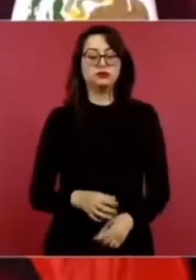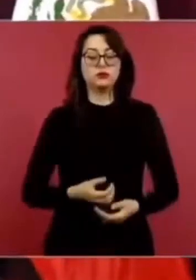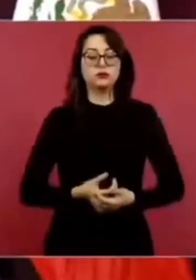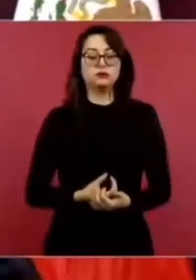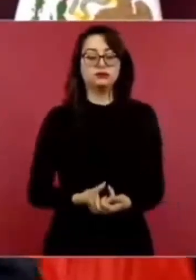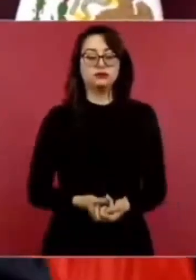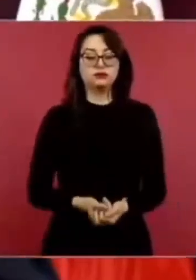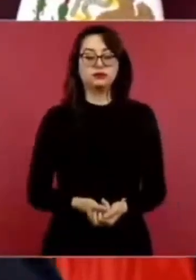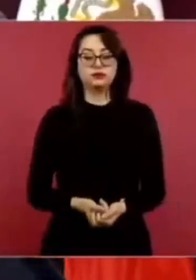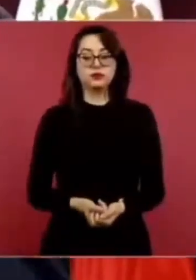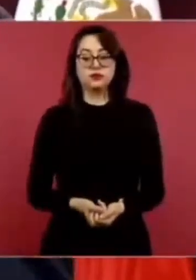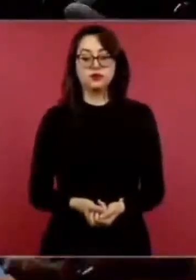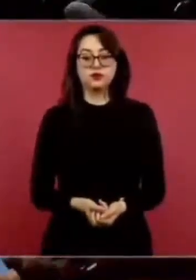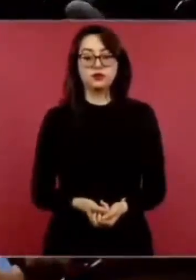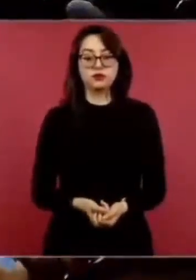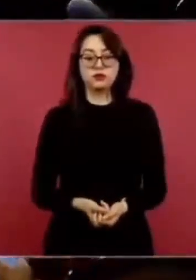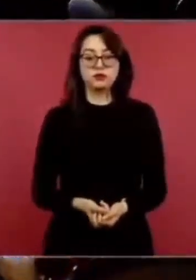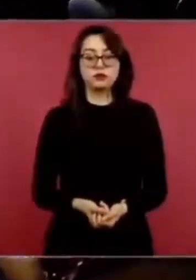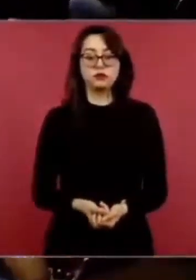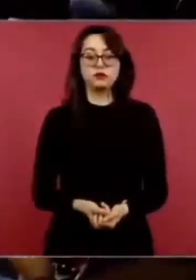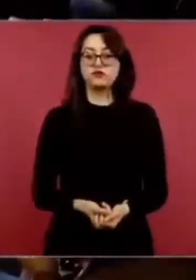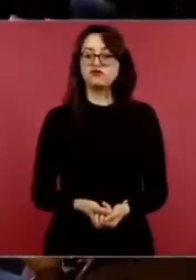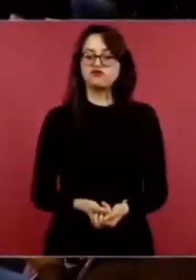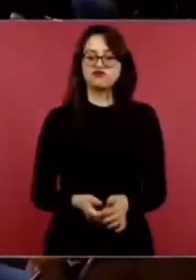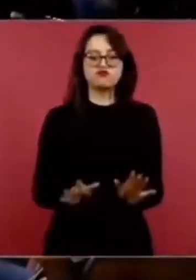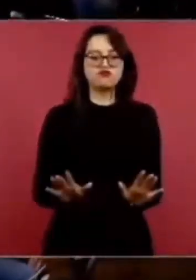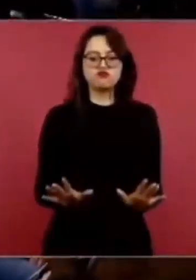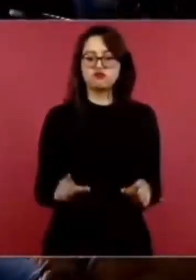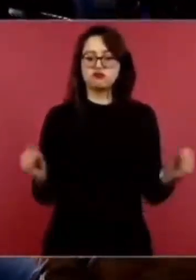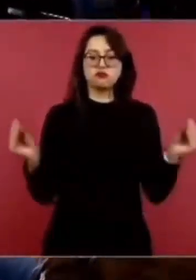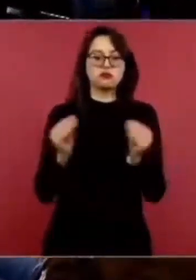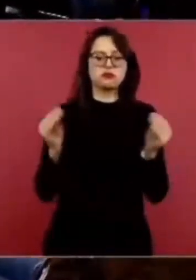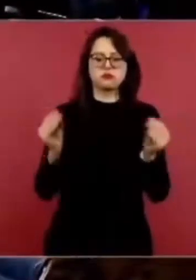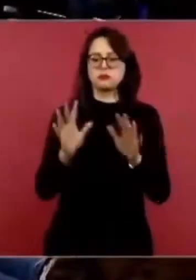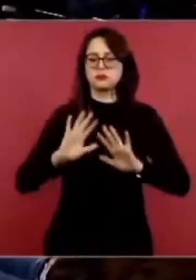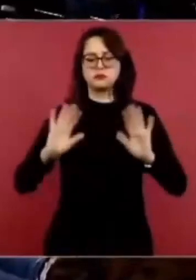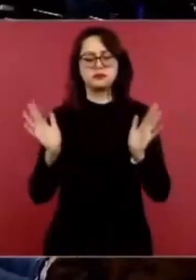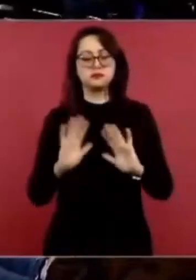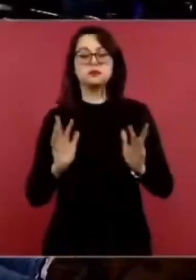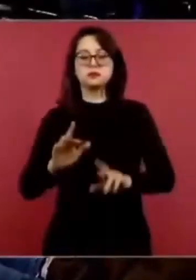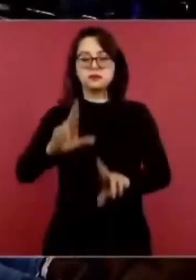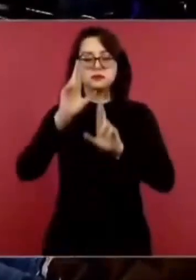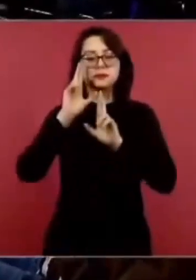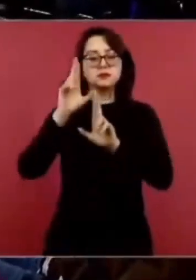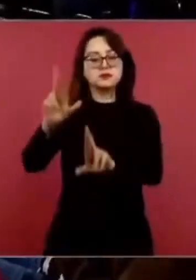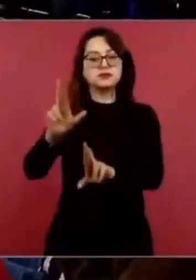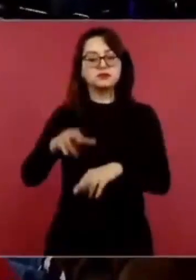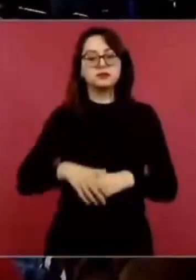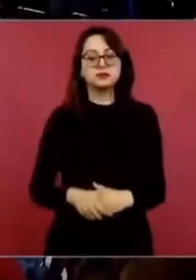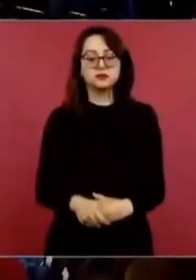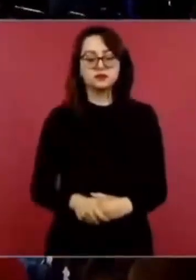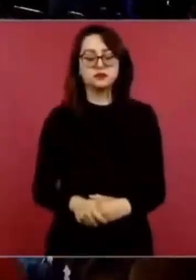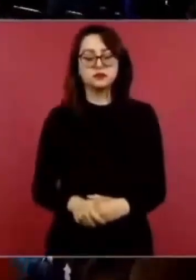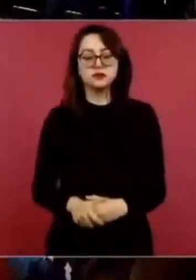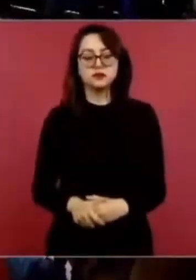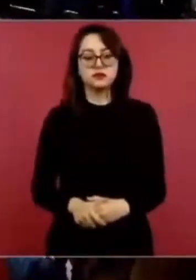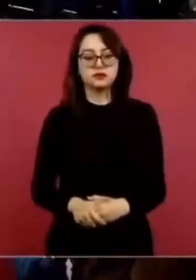No, no voy a polemizar, respeto lo que dijo ella, sencillamente